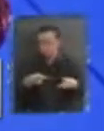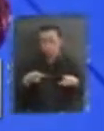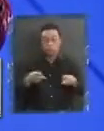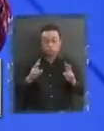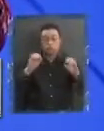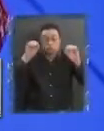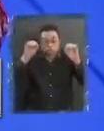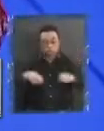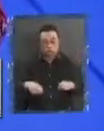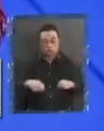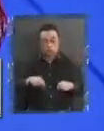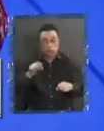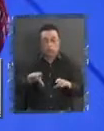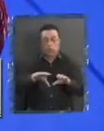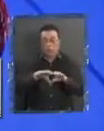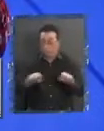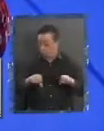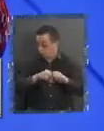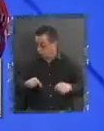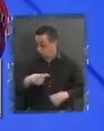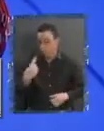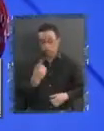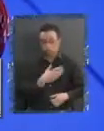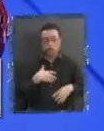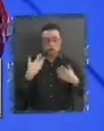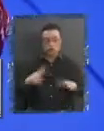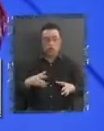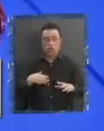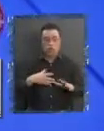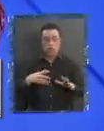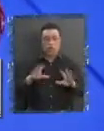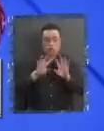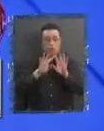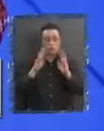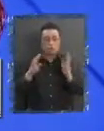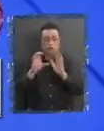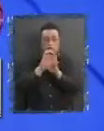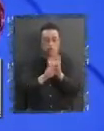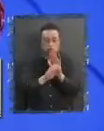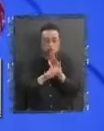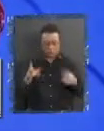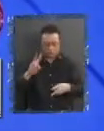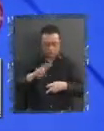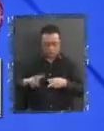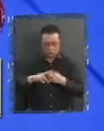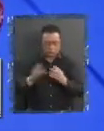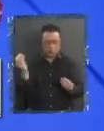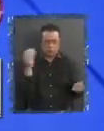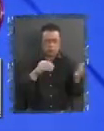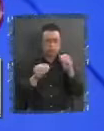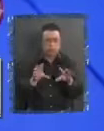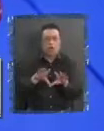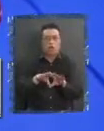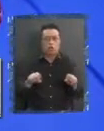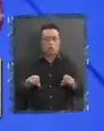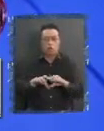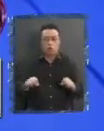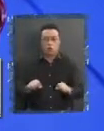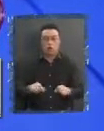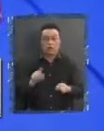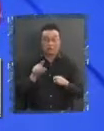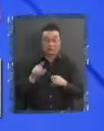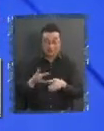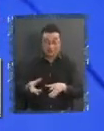Es posible el acuerdo. Nosotros lo hicimos en la convención constitucional. Todo lo que hicimos, lo hicimos por acuerdo. Y dentro de eso,